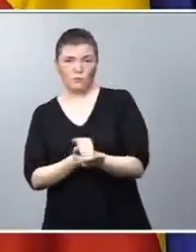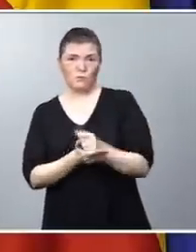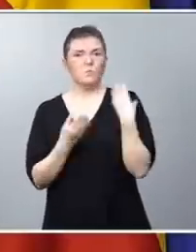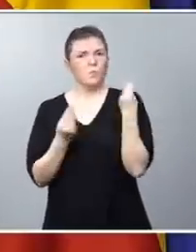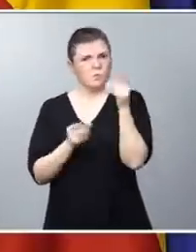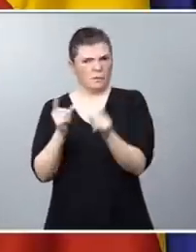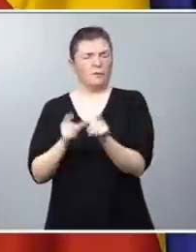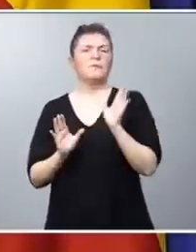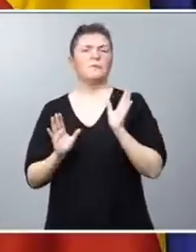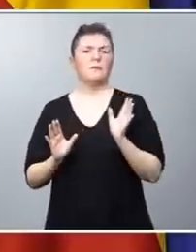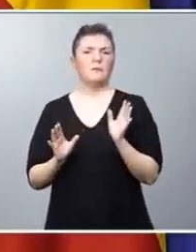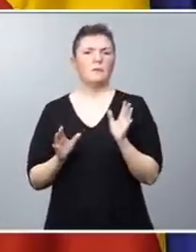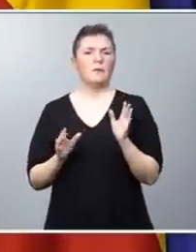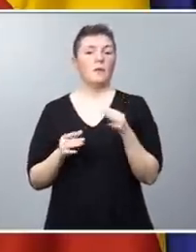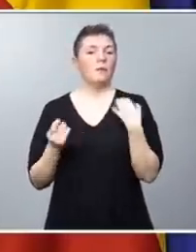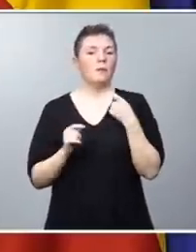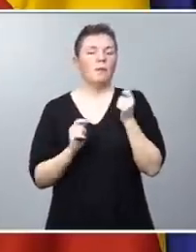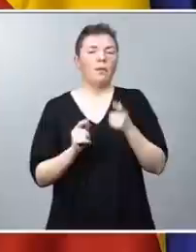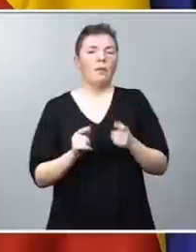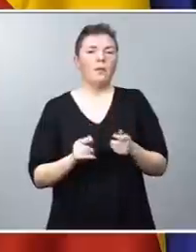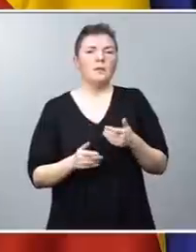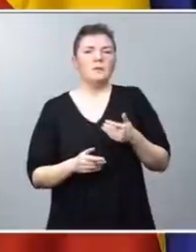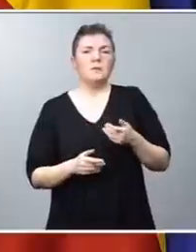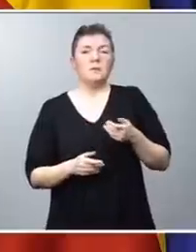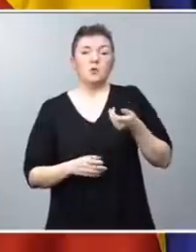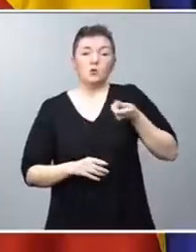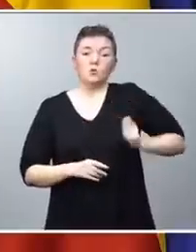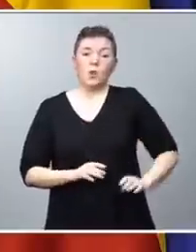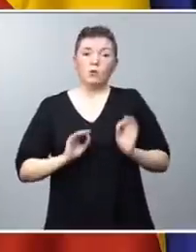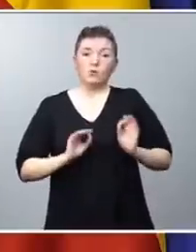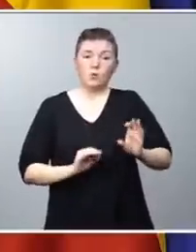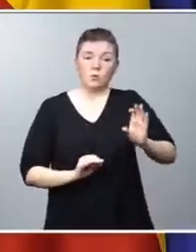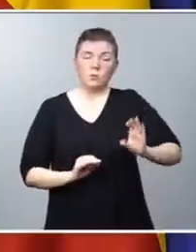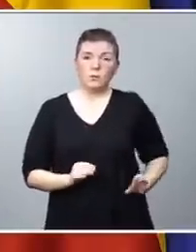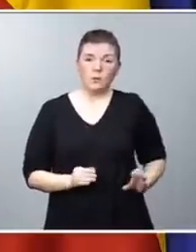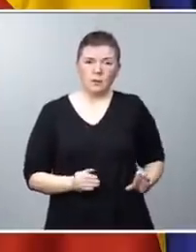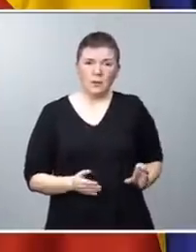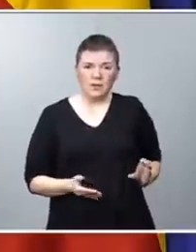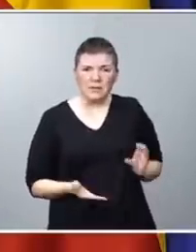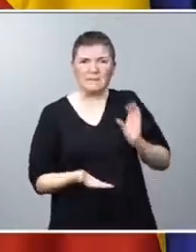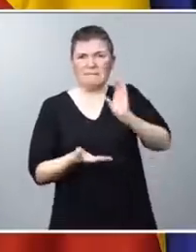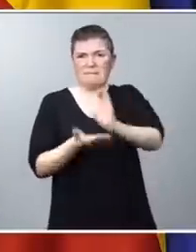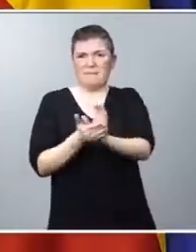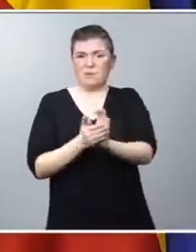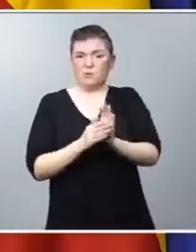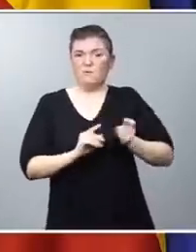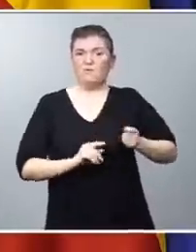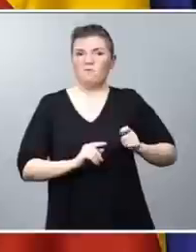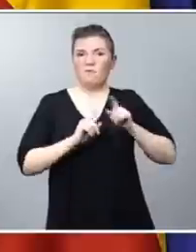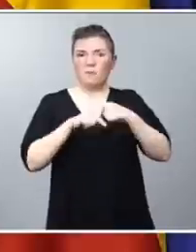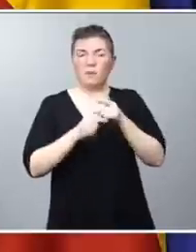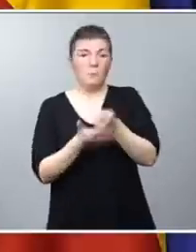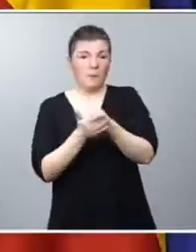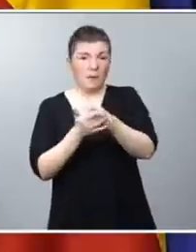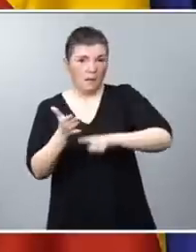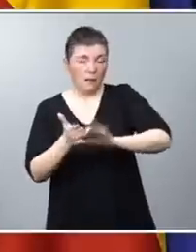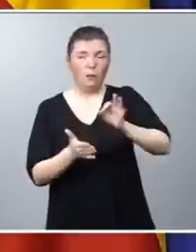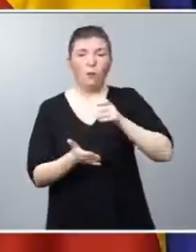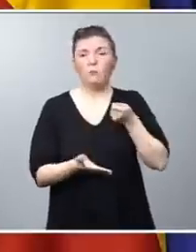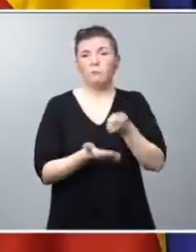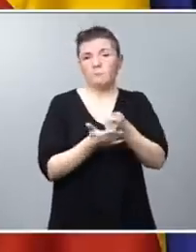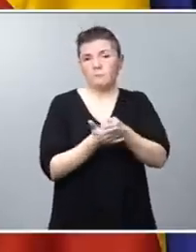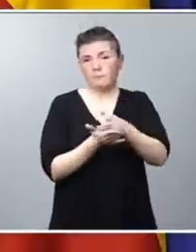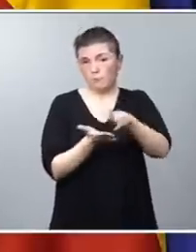que tiene que dedicar una parte muy importante de sus ingresos, de los ingresos de su familia, o bien a pagar un alquiler o bien a pagar una